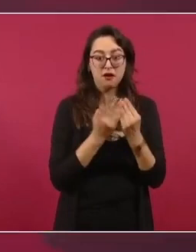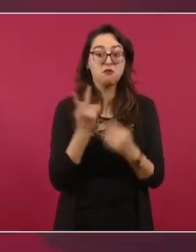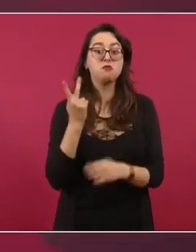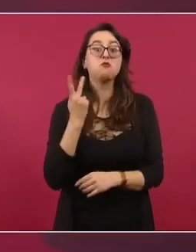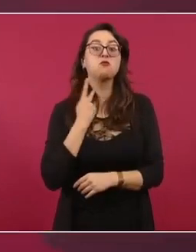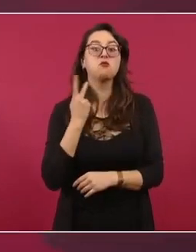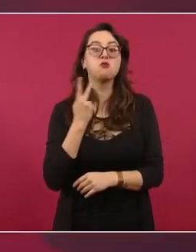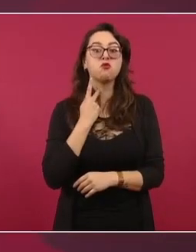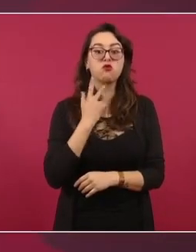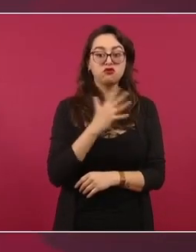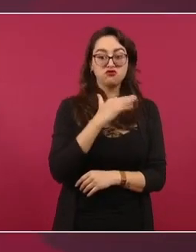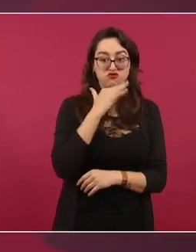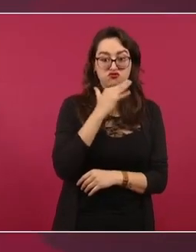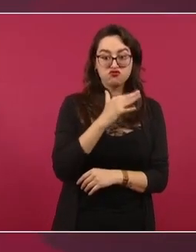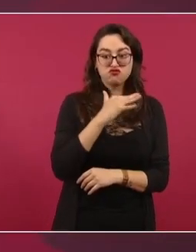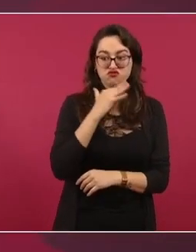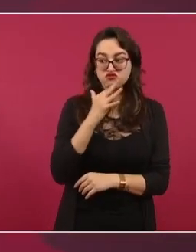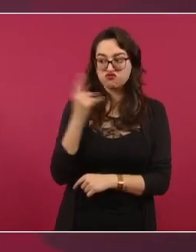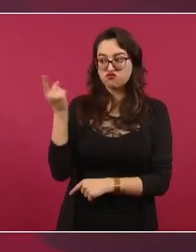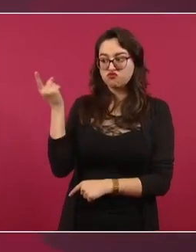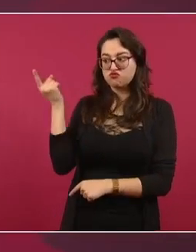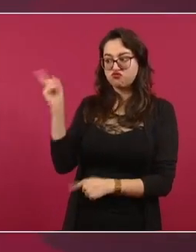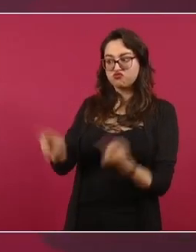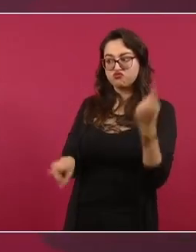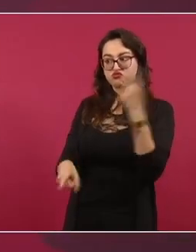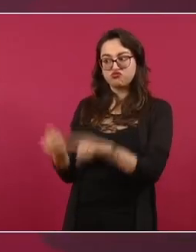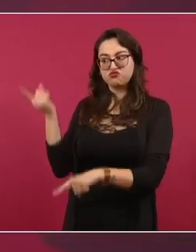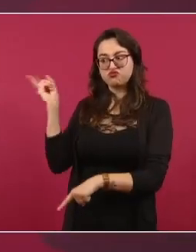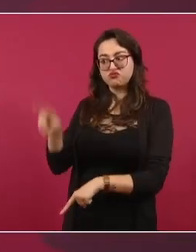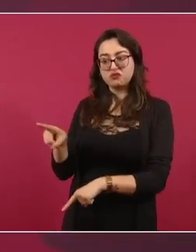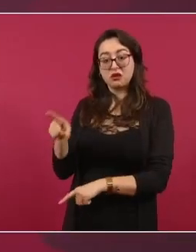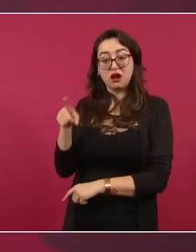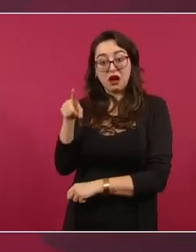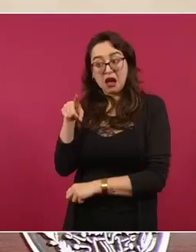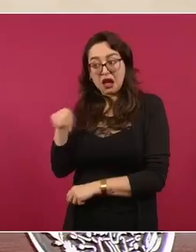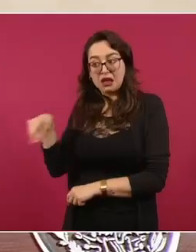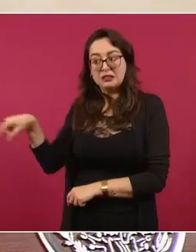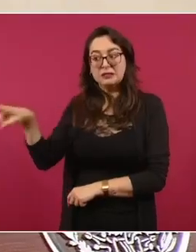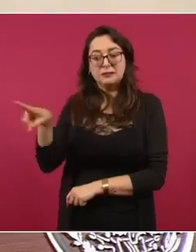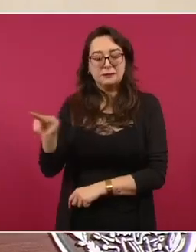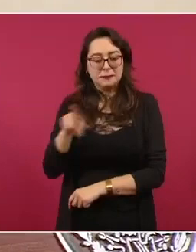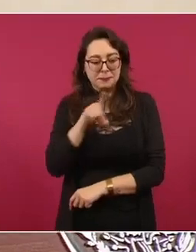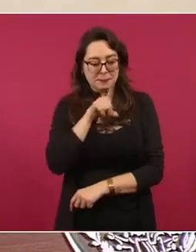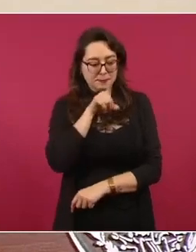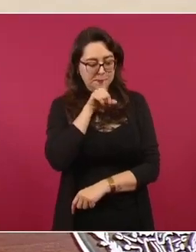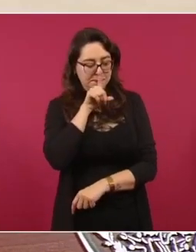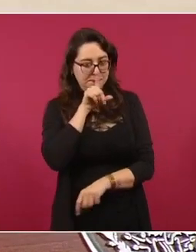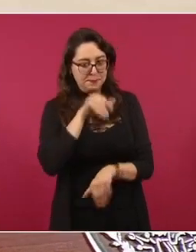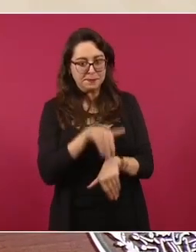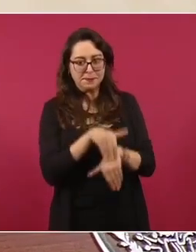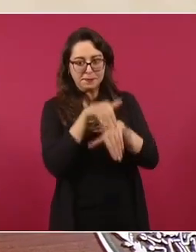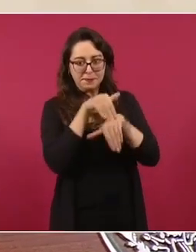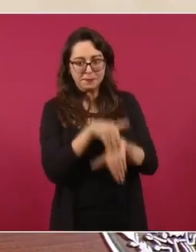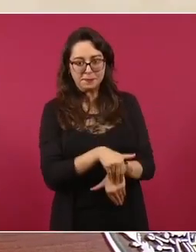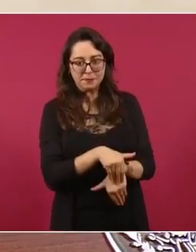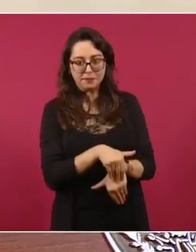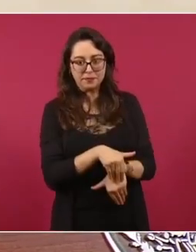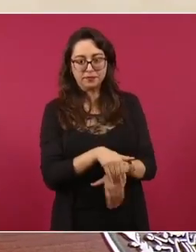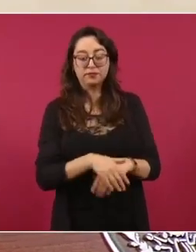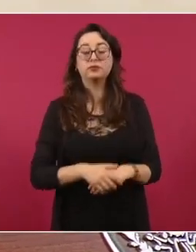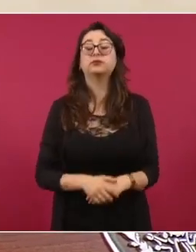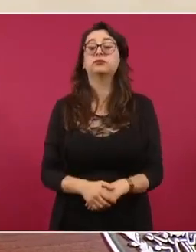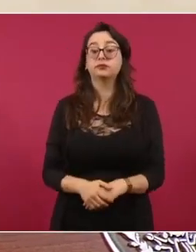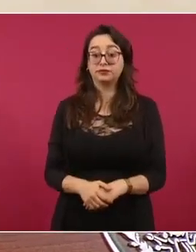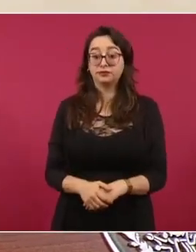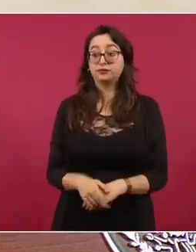decir, para entendernos mejor, los ministros de la Corte, con